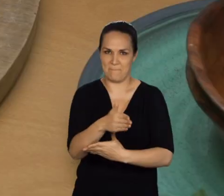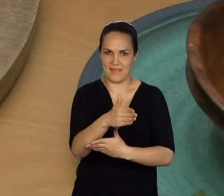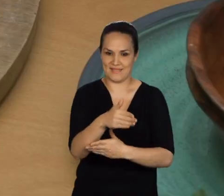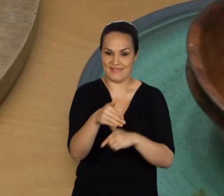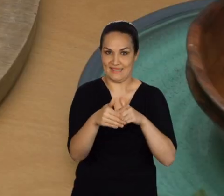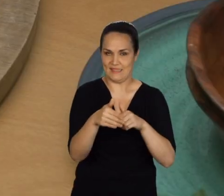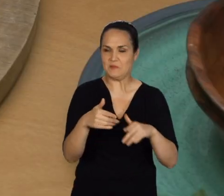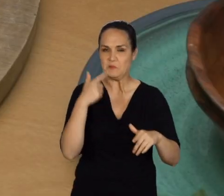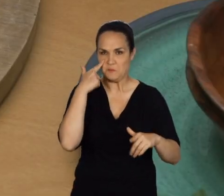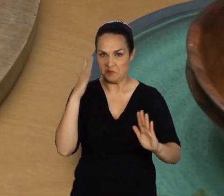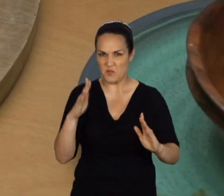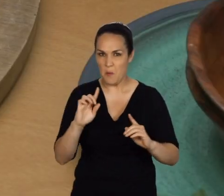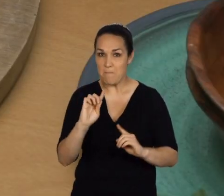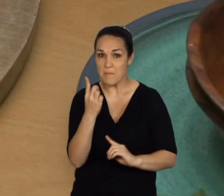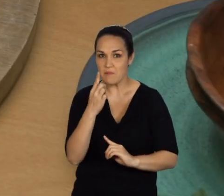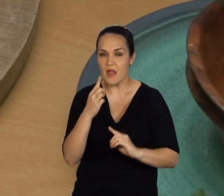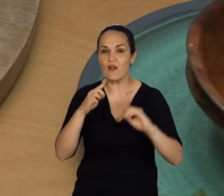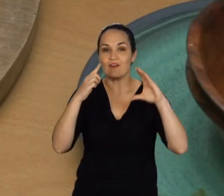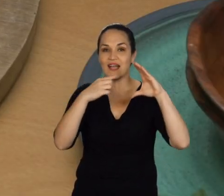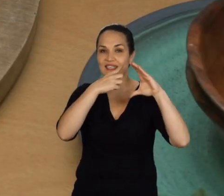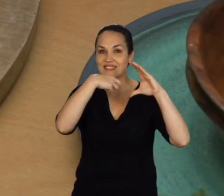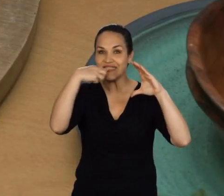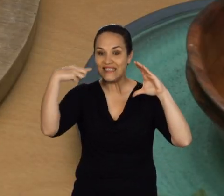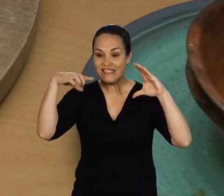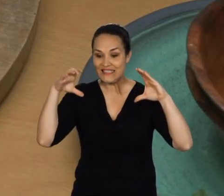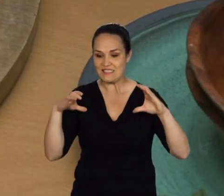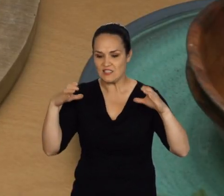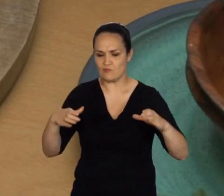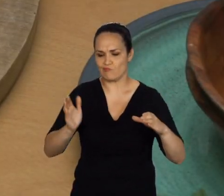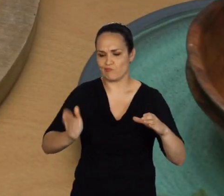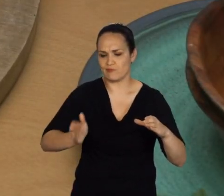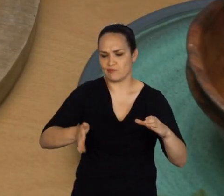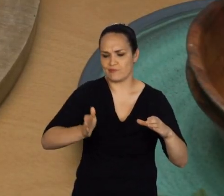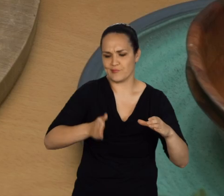blanco. Bueno, lo primero que vamos a hacer es cortar la ullama.